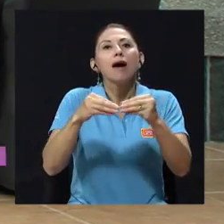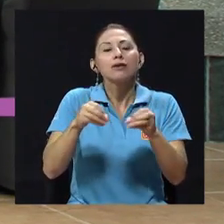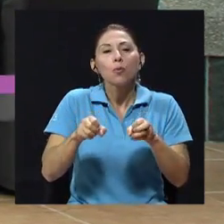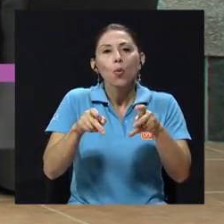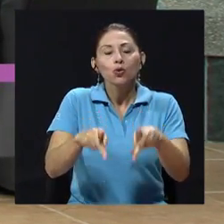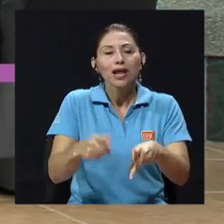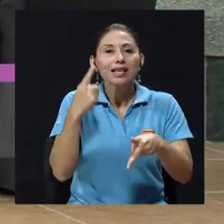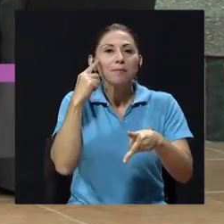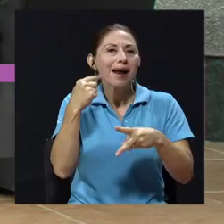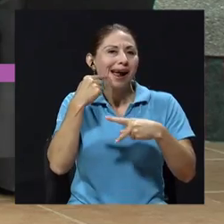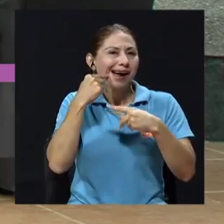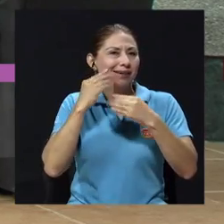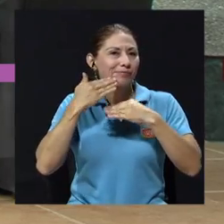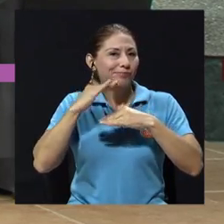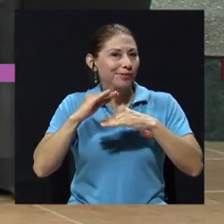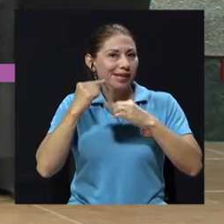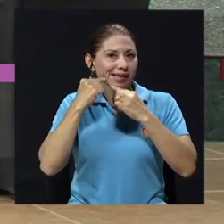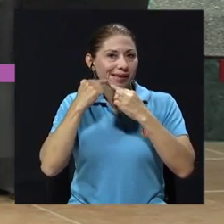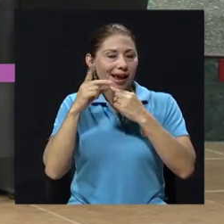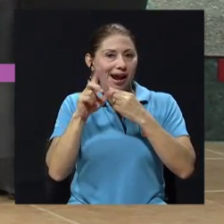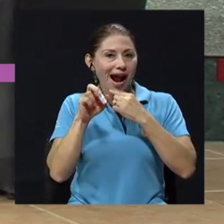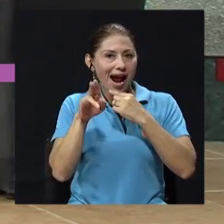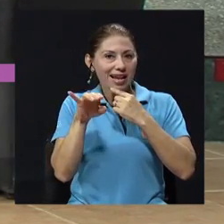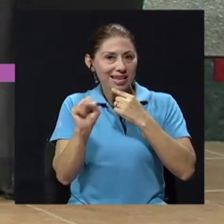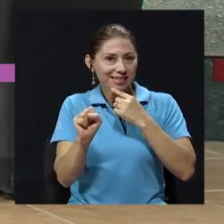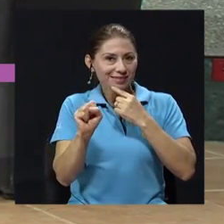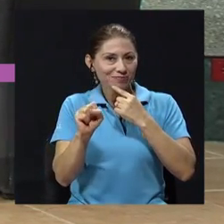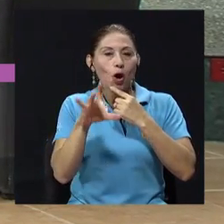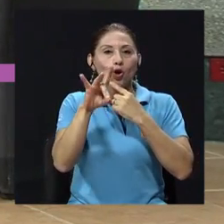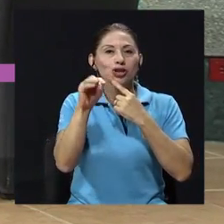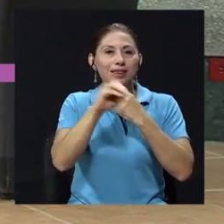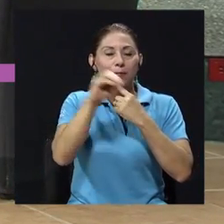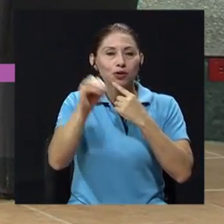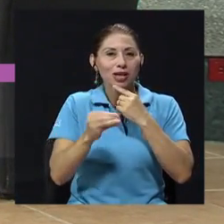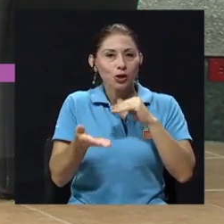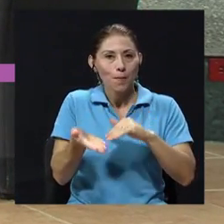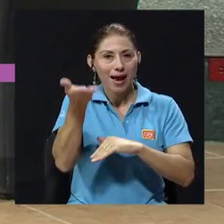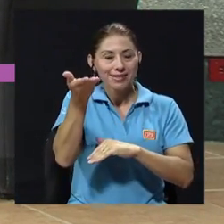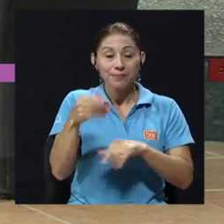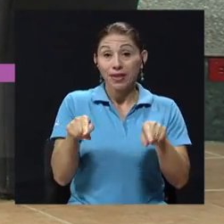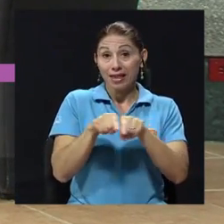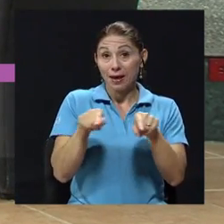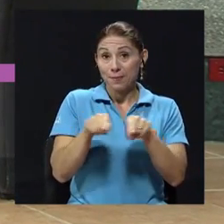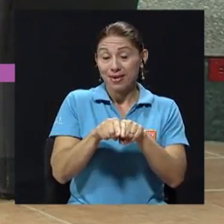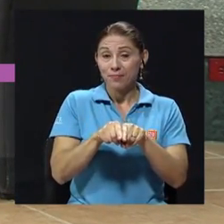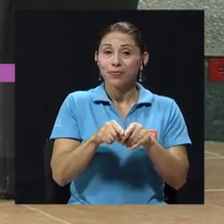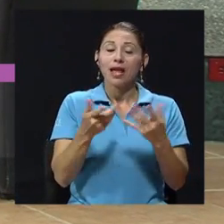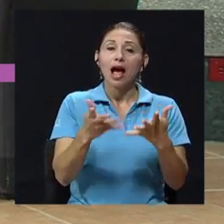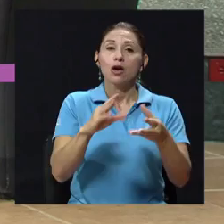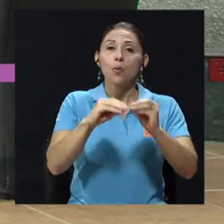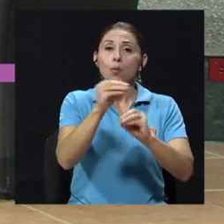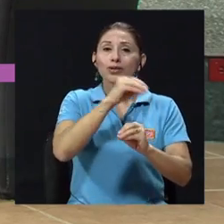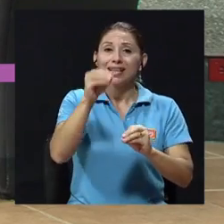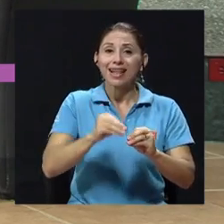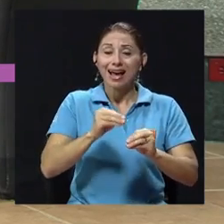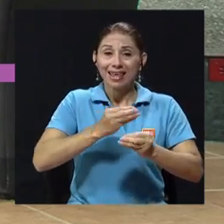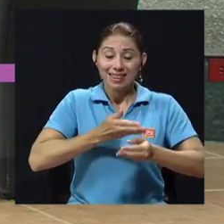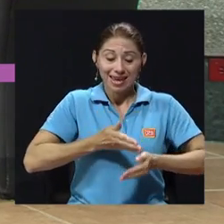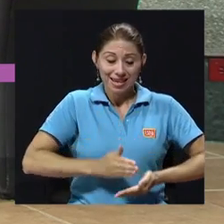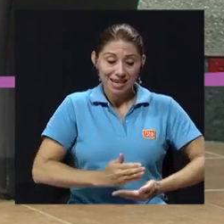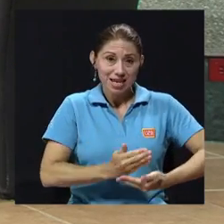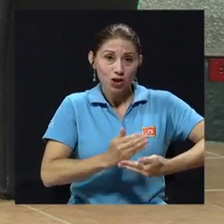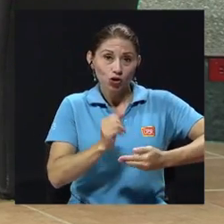80%. Aunado a esto, el 36% de los niños de 12 a 24